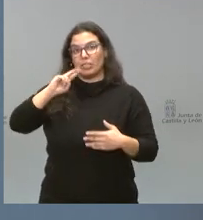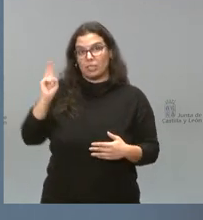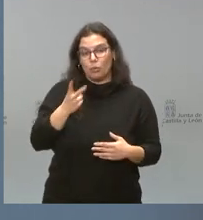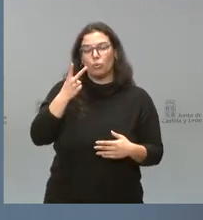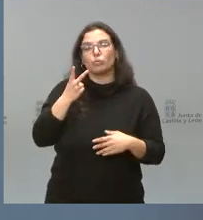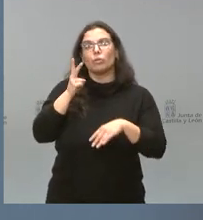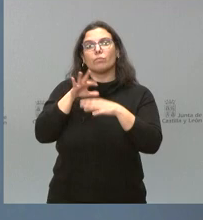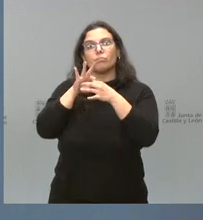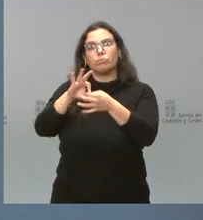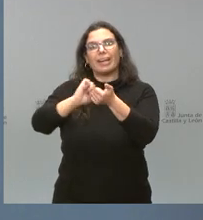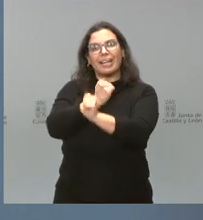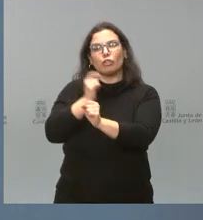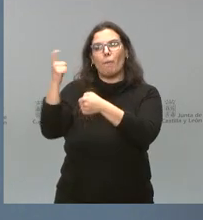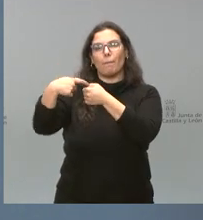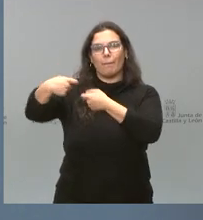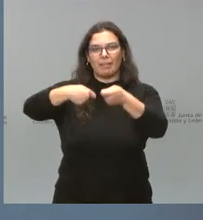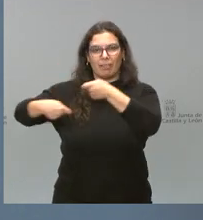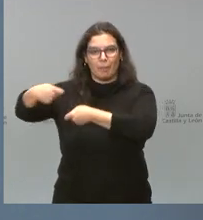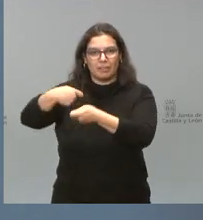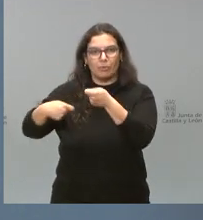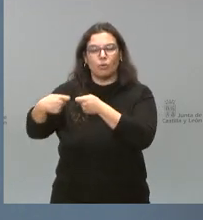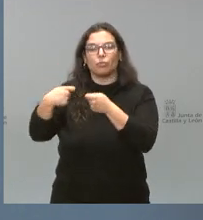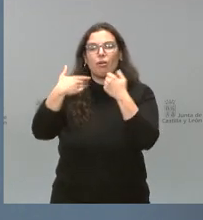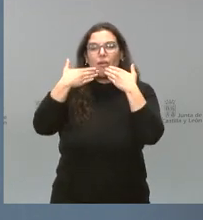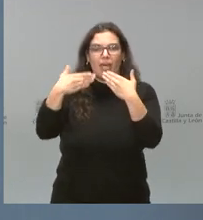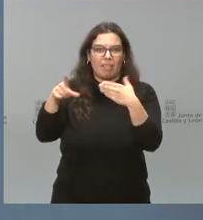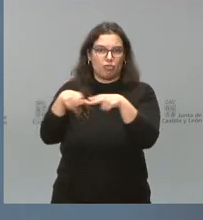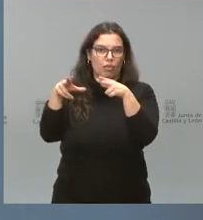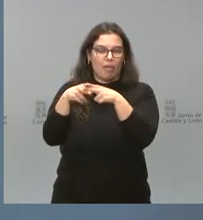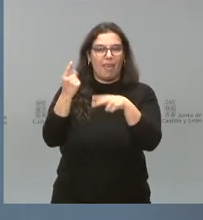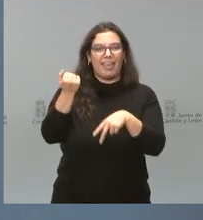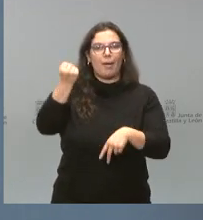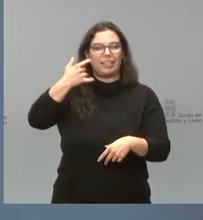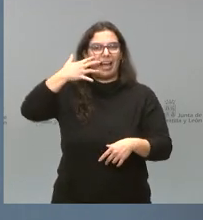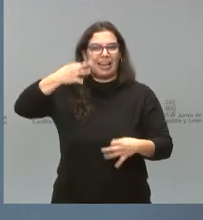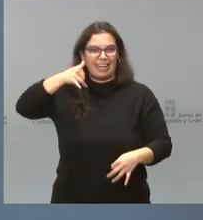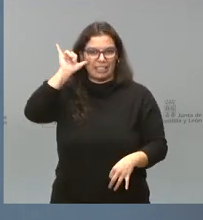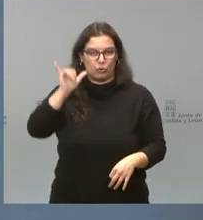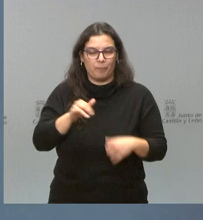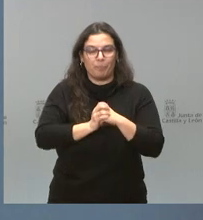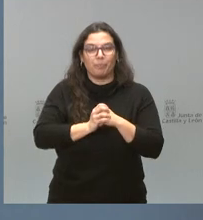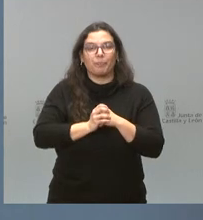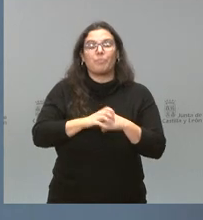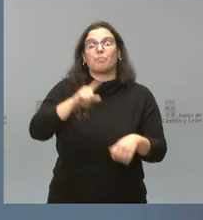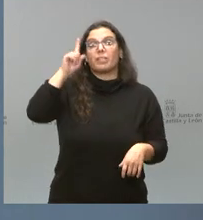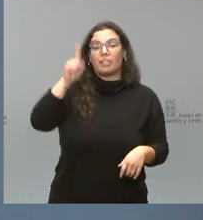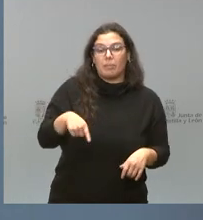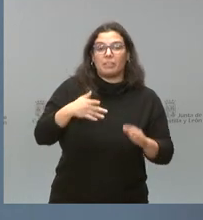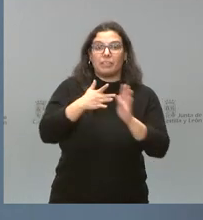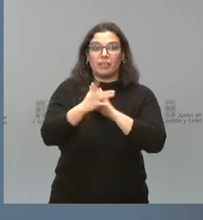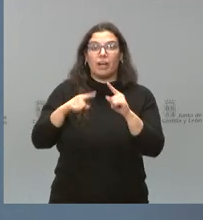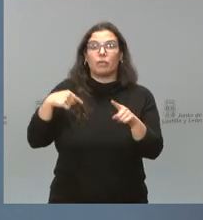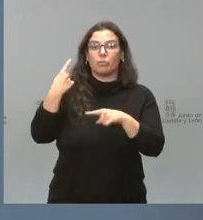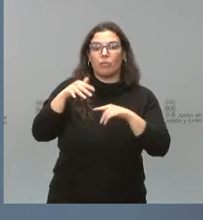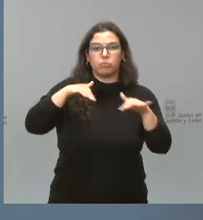relación con créditos participativos a través de esta sociedad de capital riesgo. Todo esto, a su vez, va a permitir un volumen de